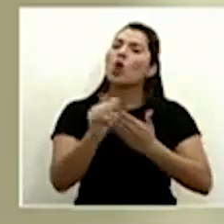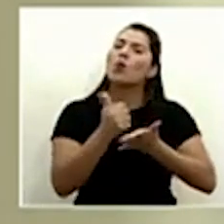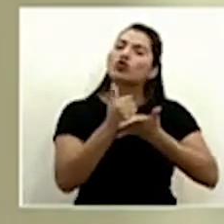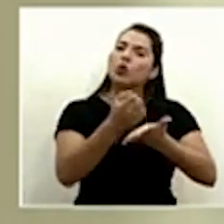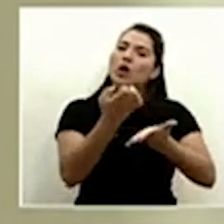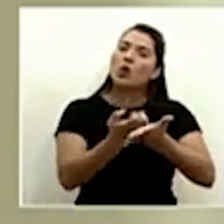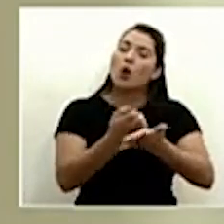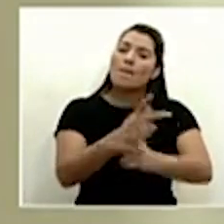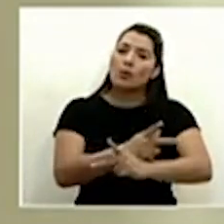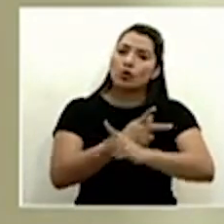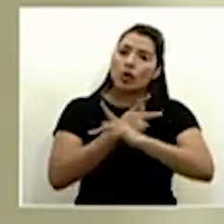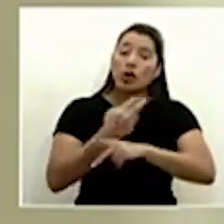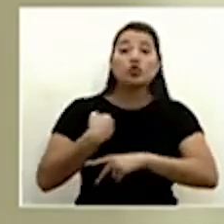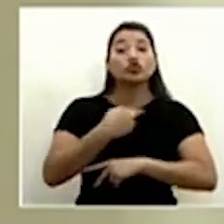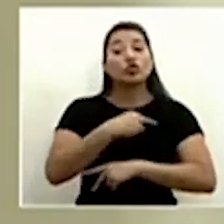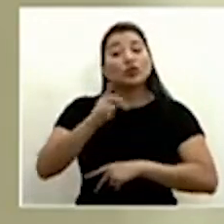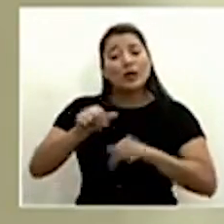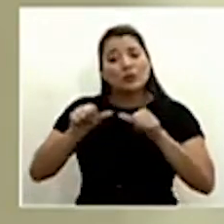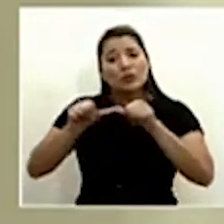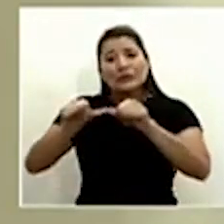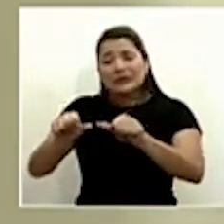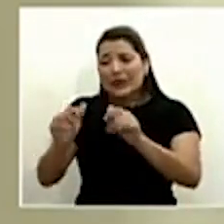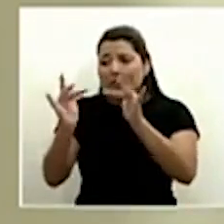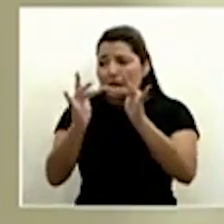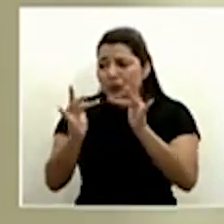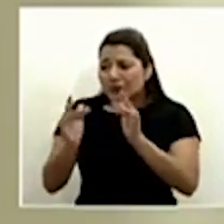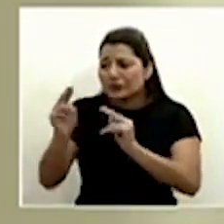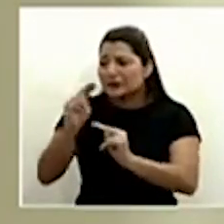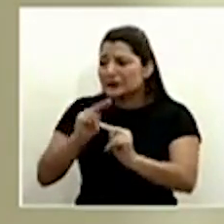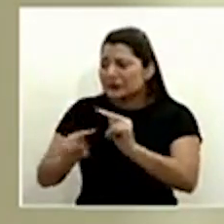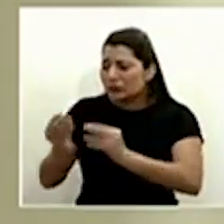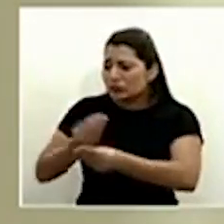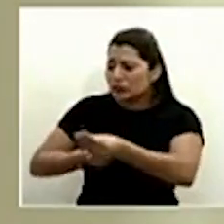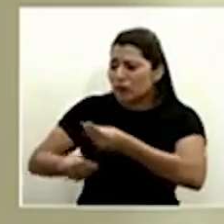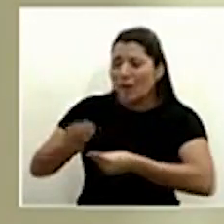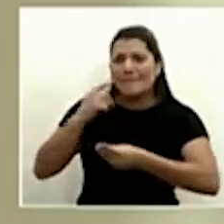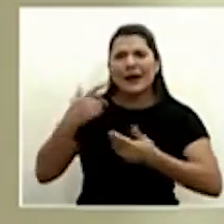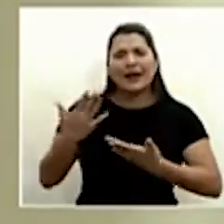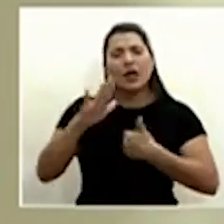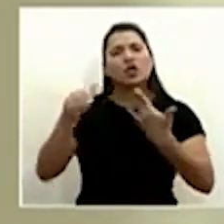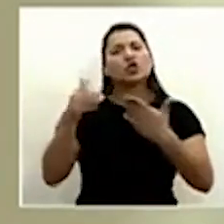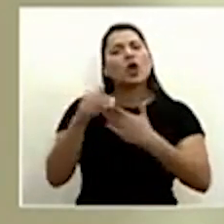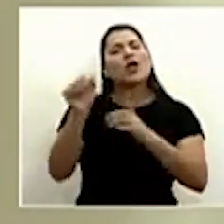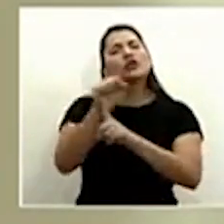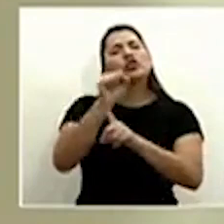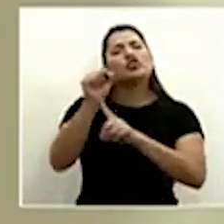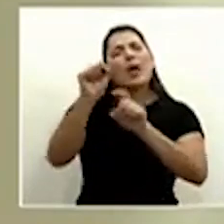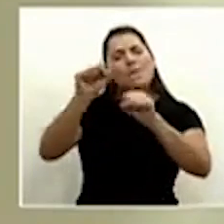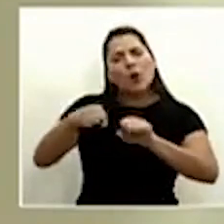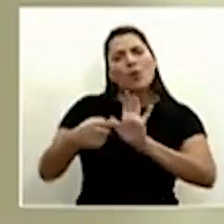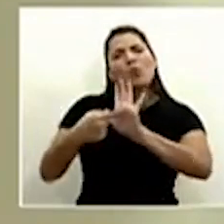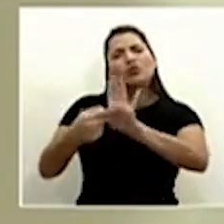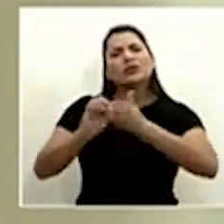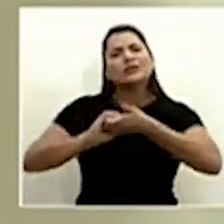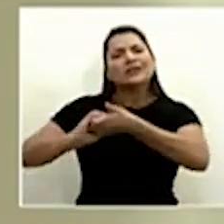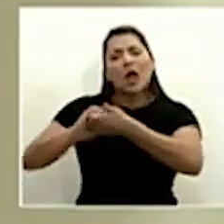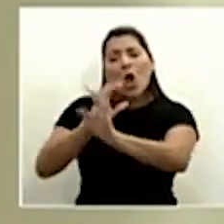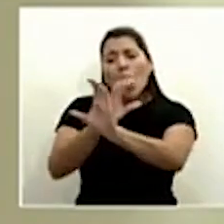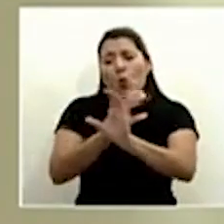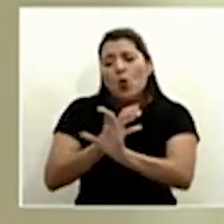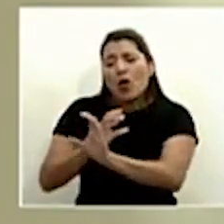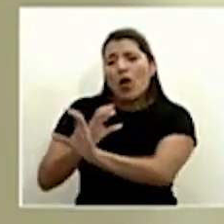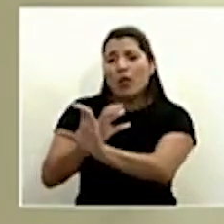como Ministerio continuar articulando para que toda la sociedad hagamos esa expresión de solidaridad, de cuido mutuo, como están